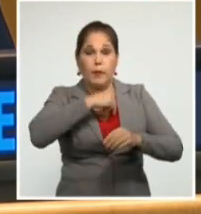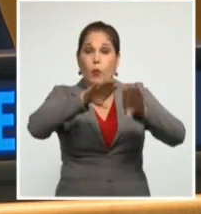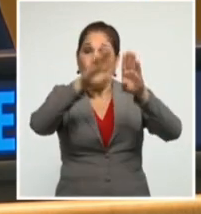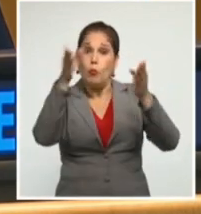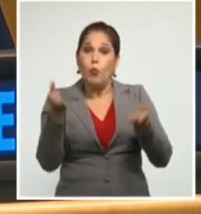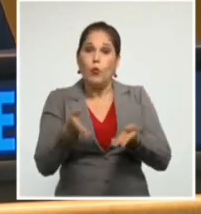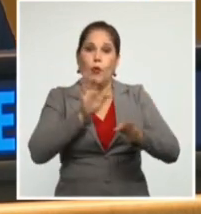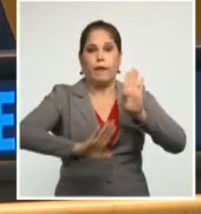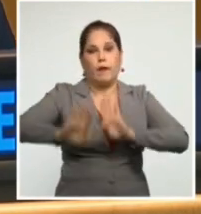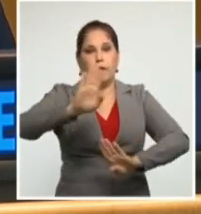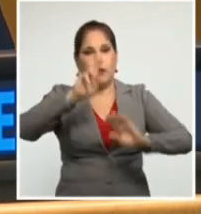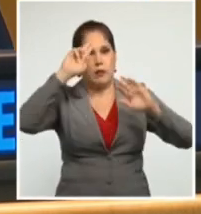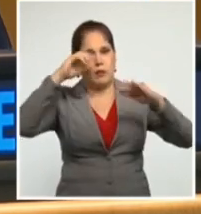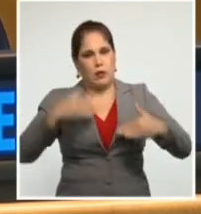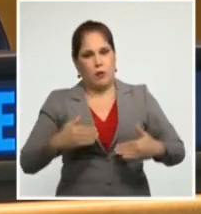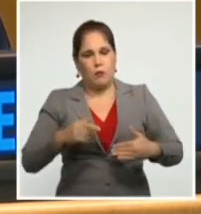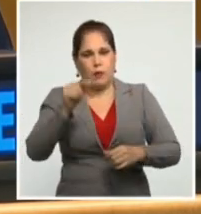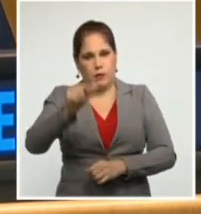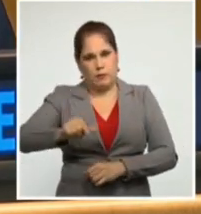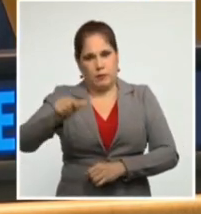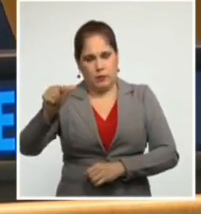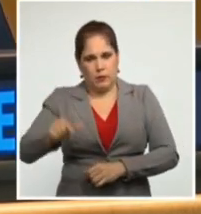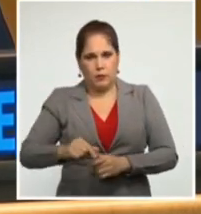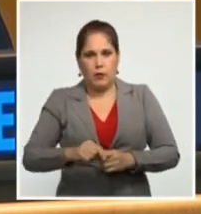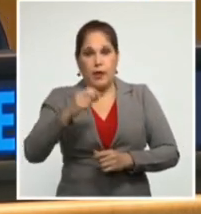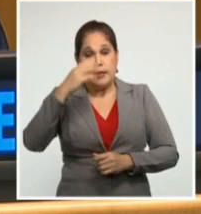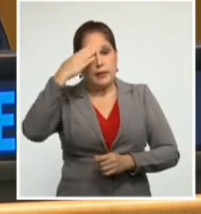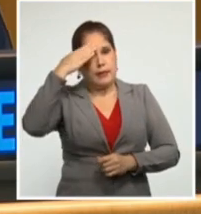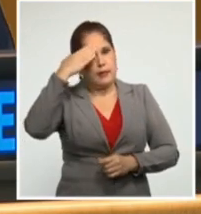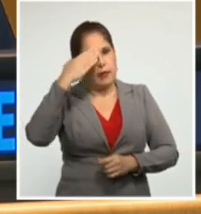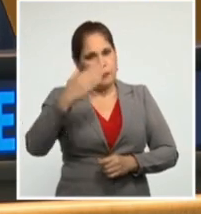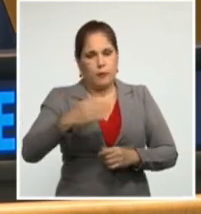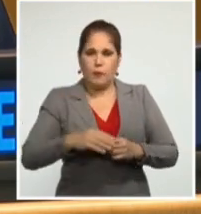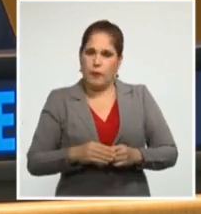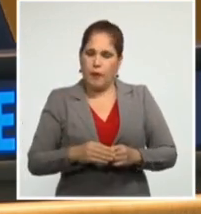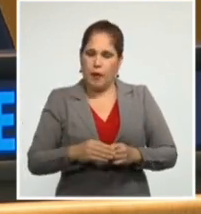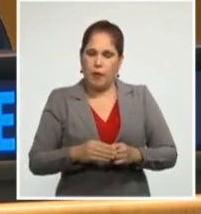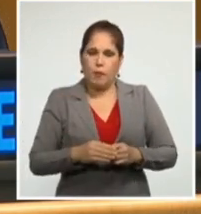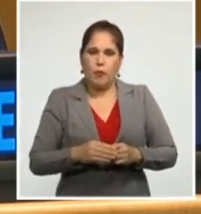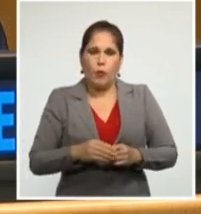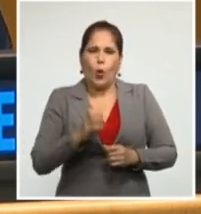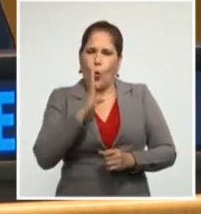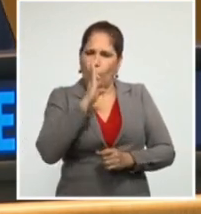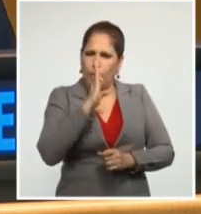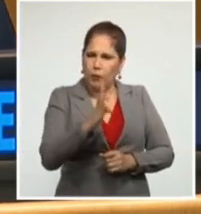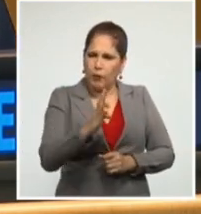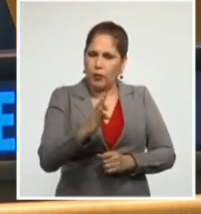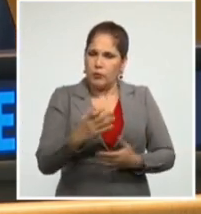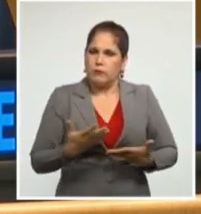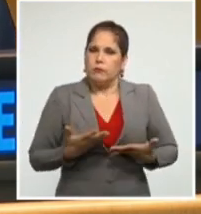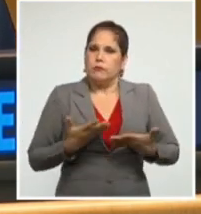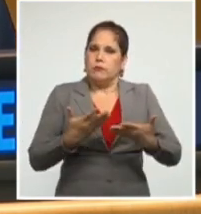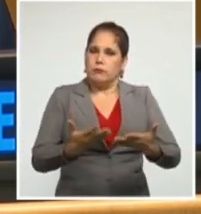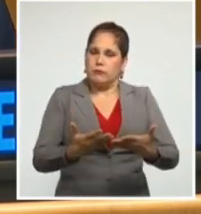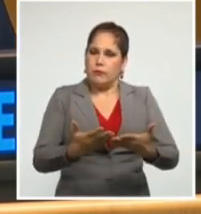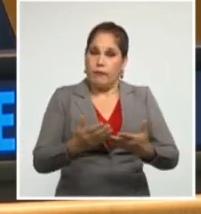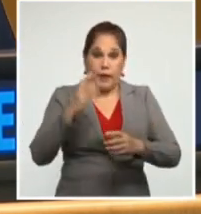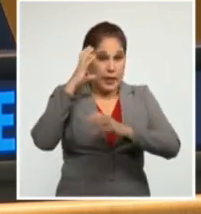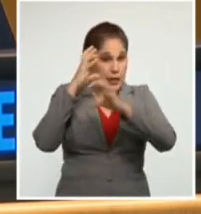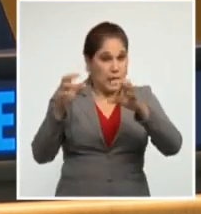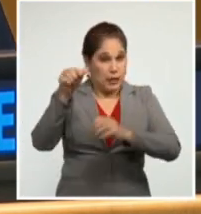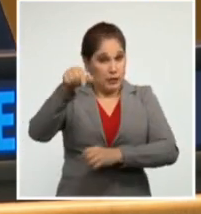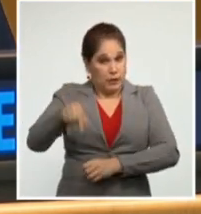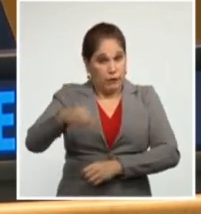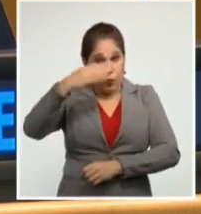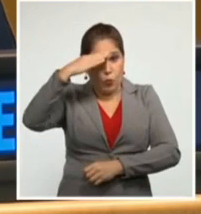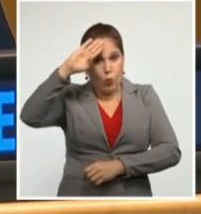la salud y vida. Saludamos con admiración la noticia de que científicos cubanos han